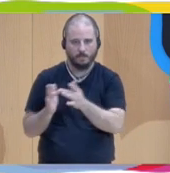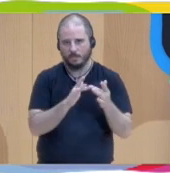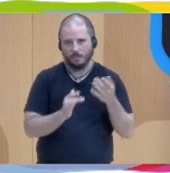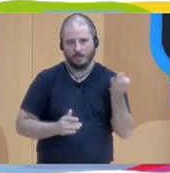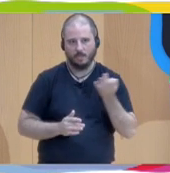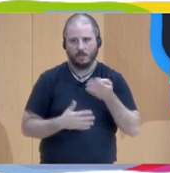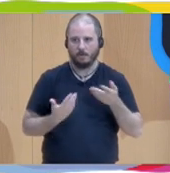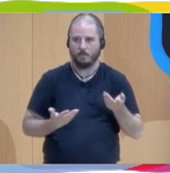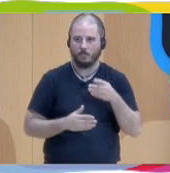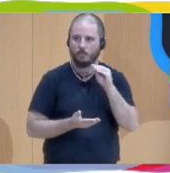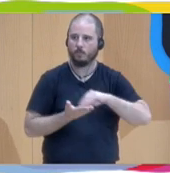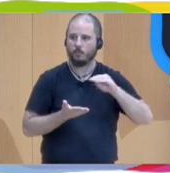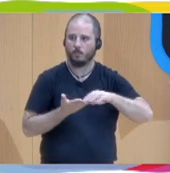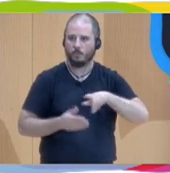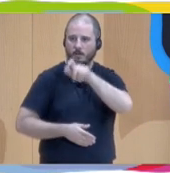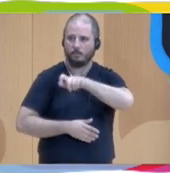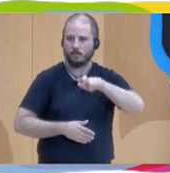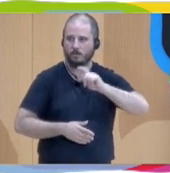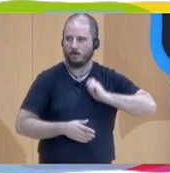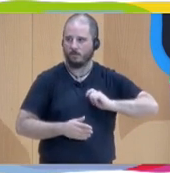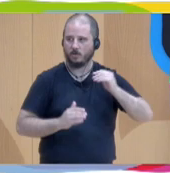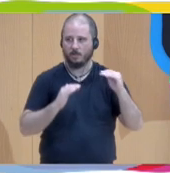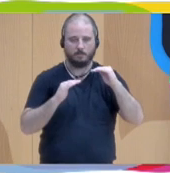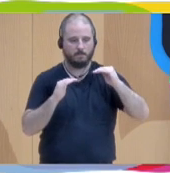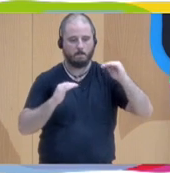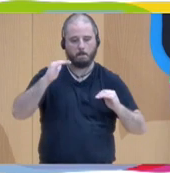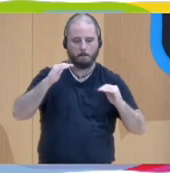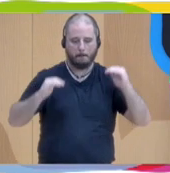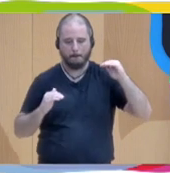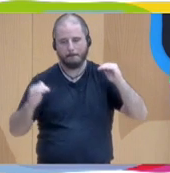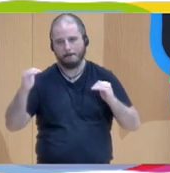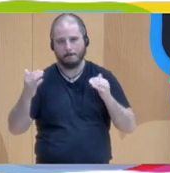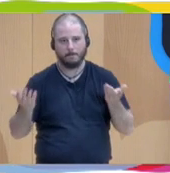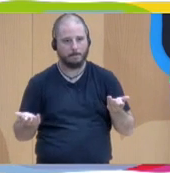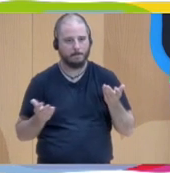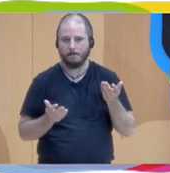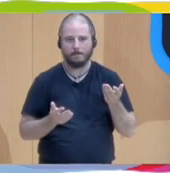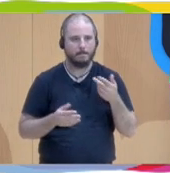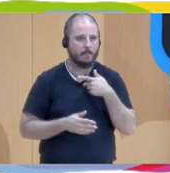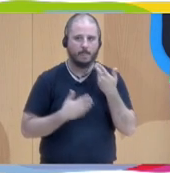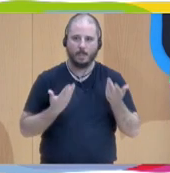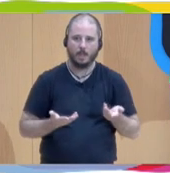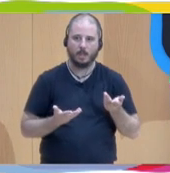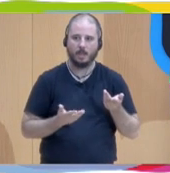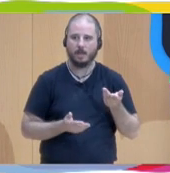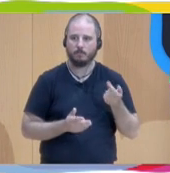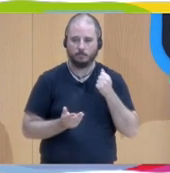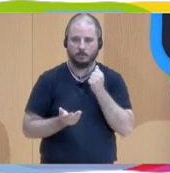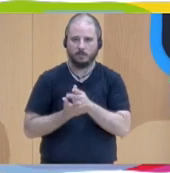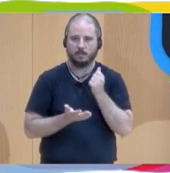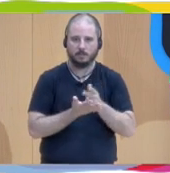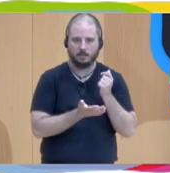coloca a veces a los profesionales en niveles diferentes. Por tanto, los desafíos son varios